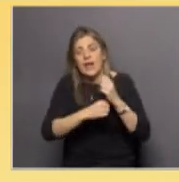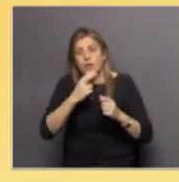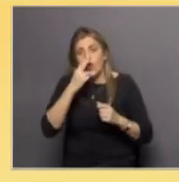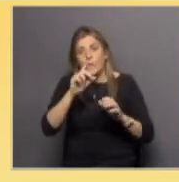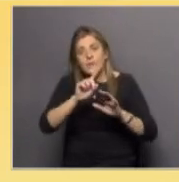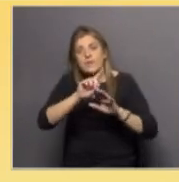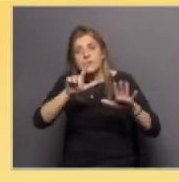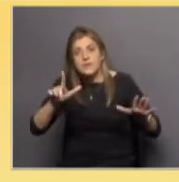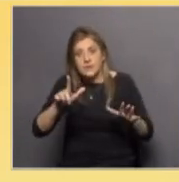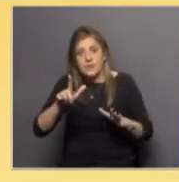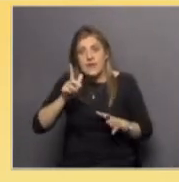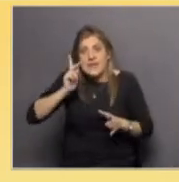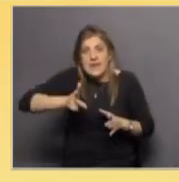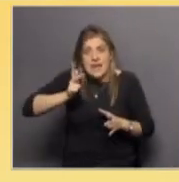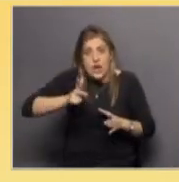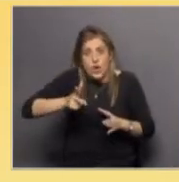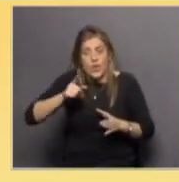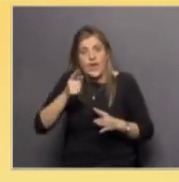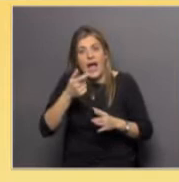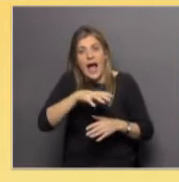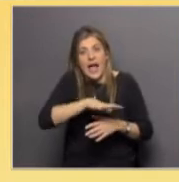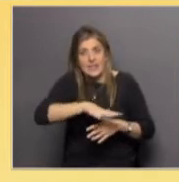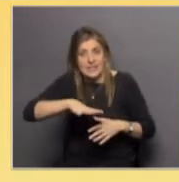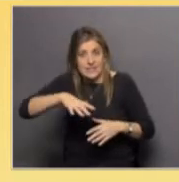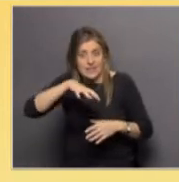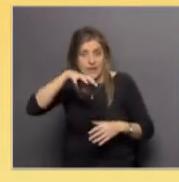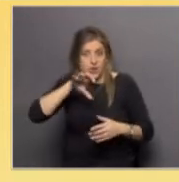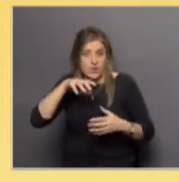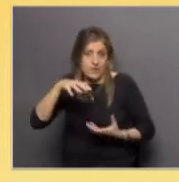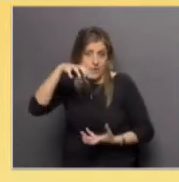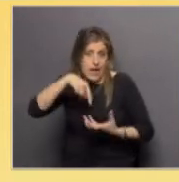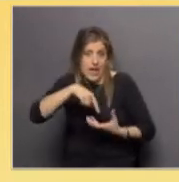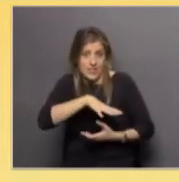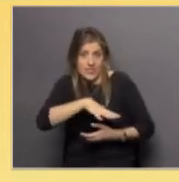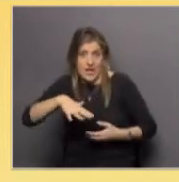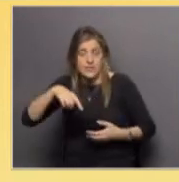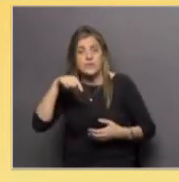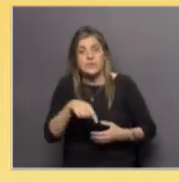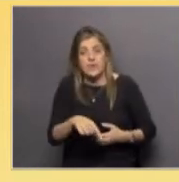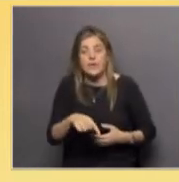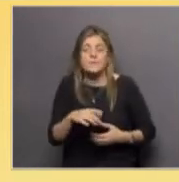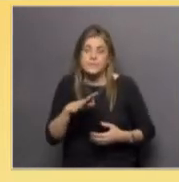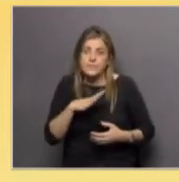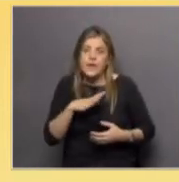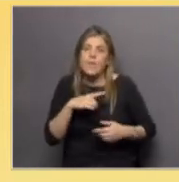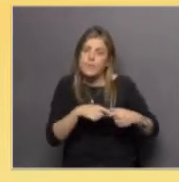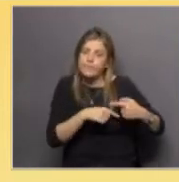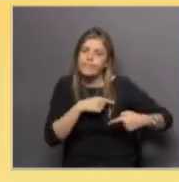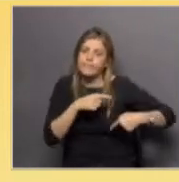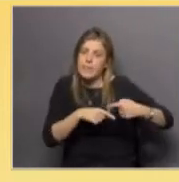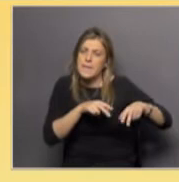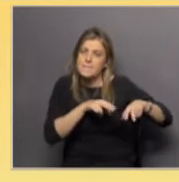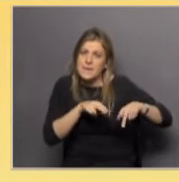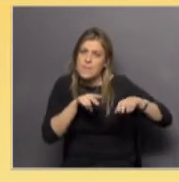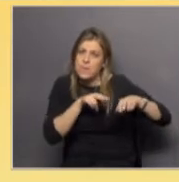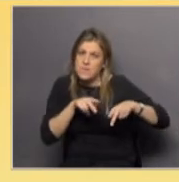hielo marino de la Antártida había oscilado y se había mantenido en general constante, pero